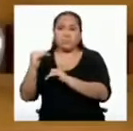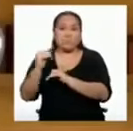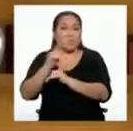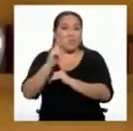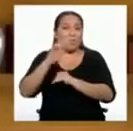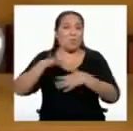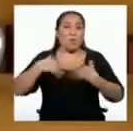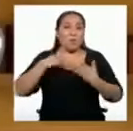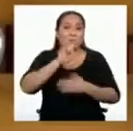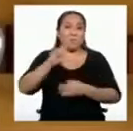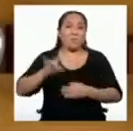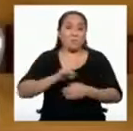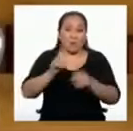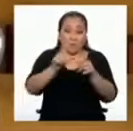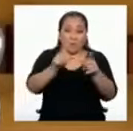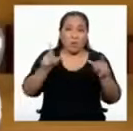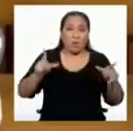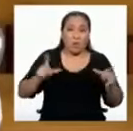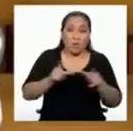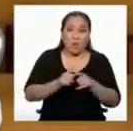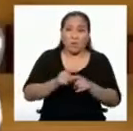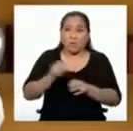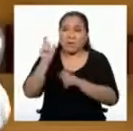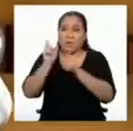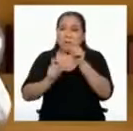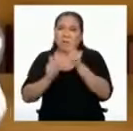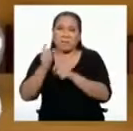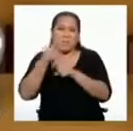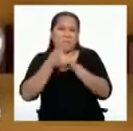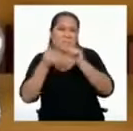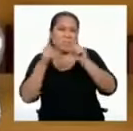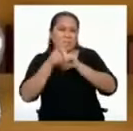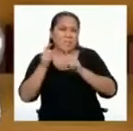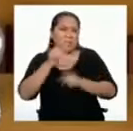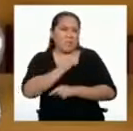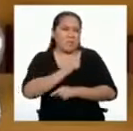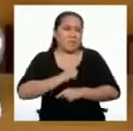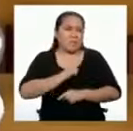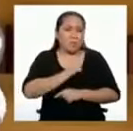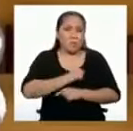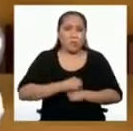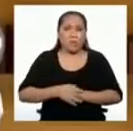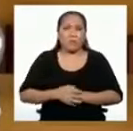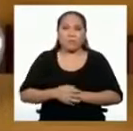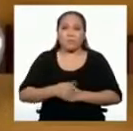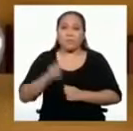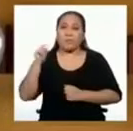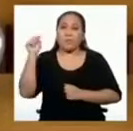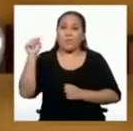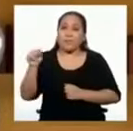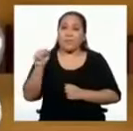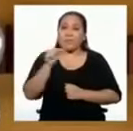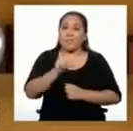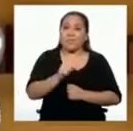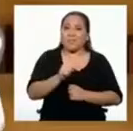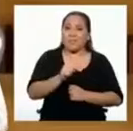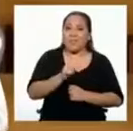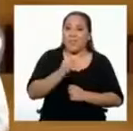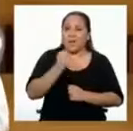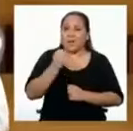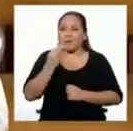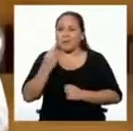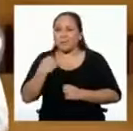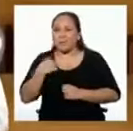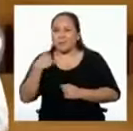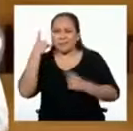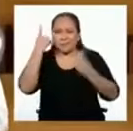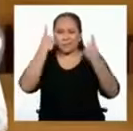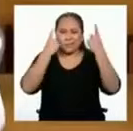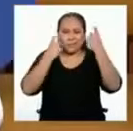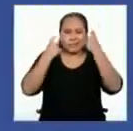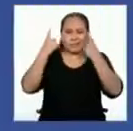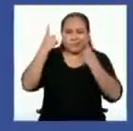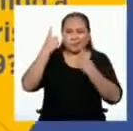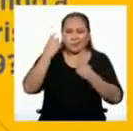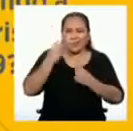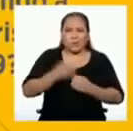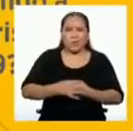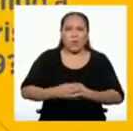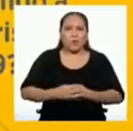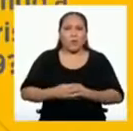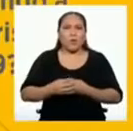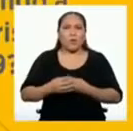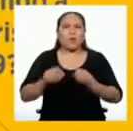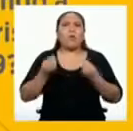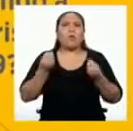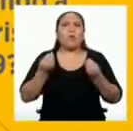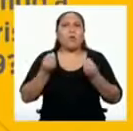públicos y de las personas que tienen diferentes formas de actuar ante ello. Esto genera algunas preguntas. ¿Cómo